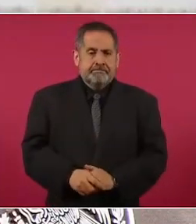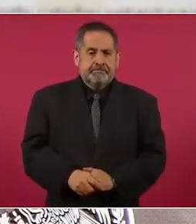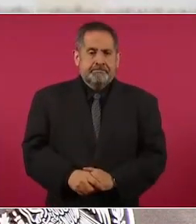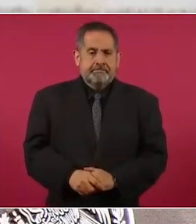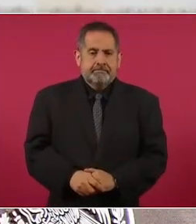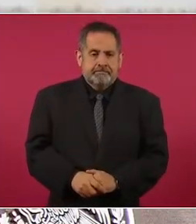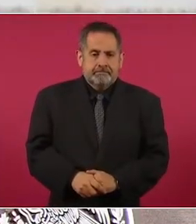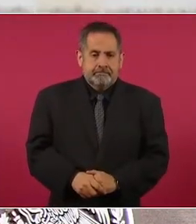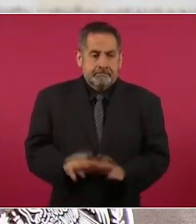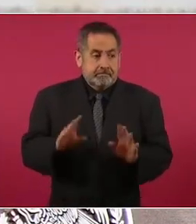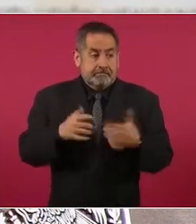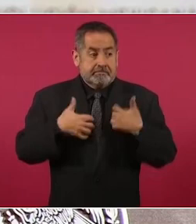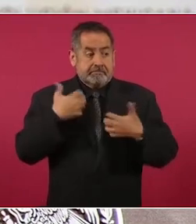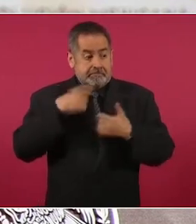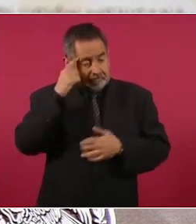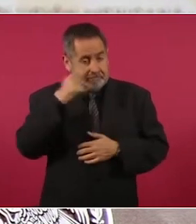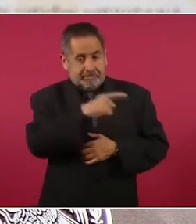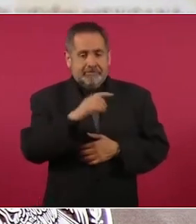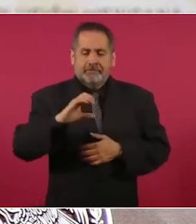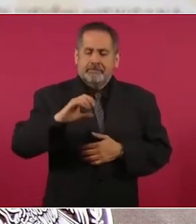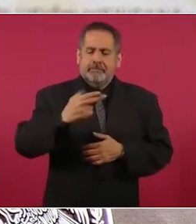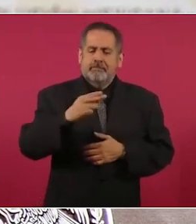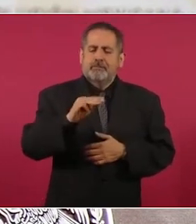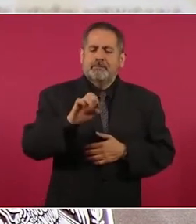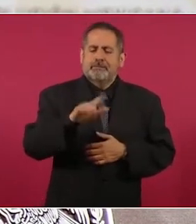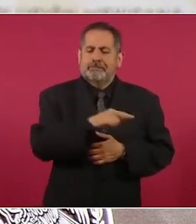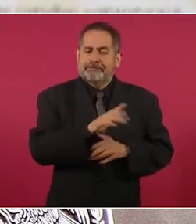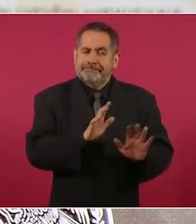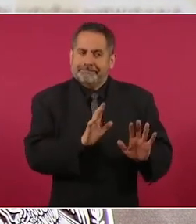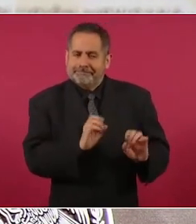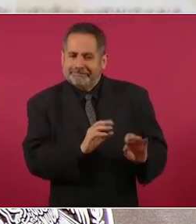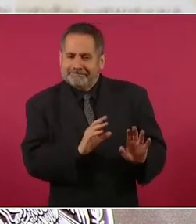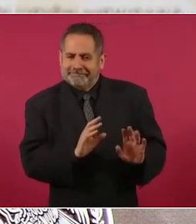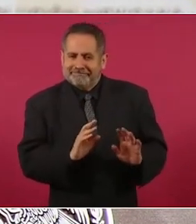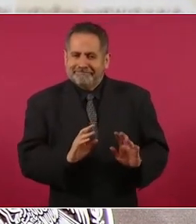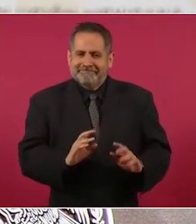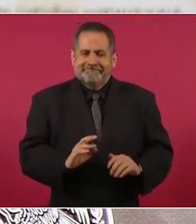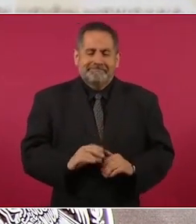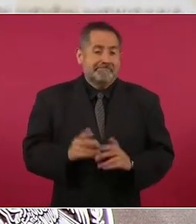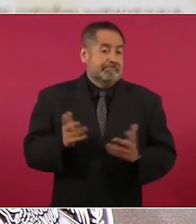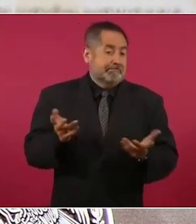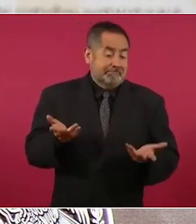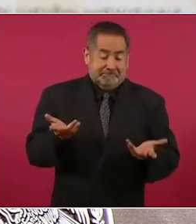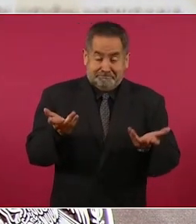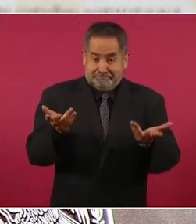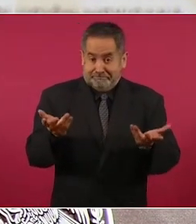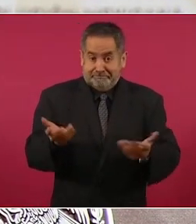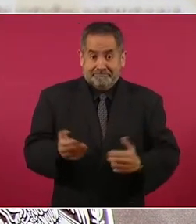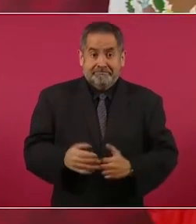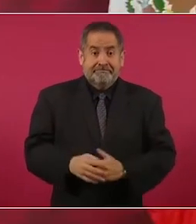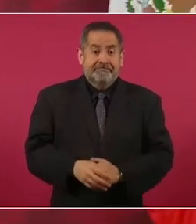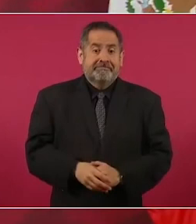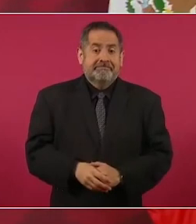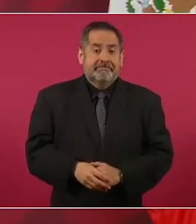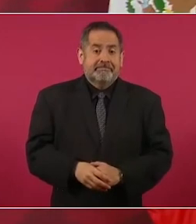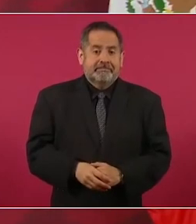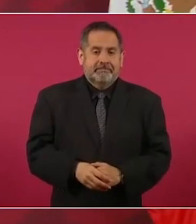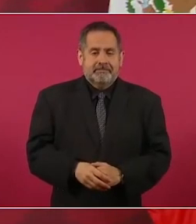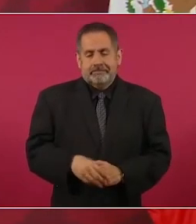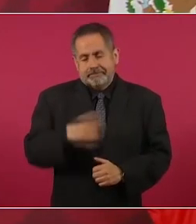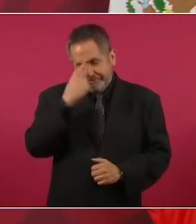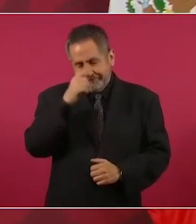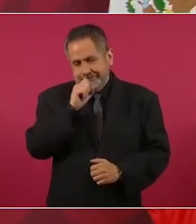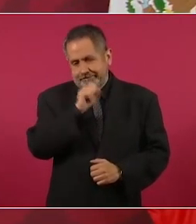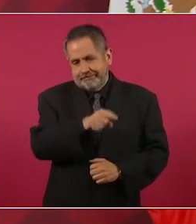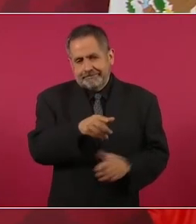No se vayan los hechos, Chumel, pero es parte